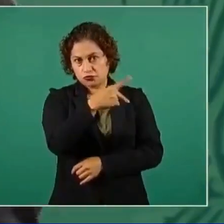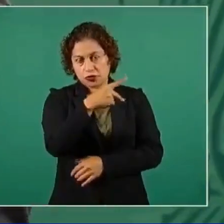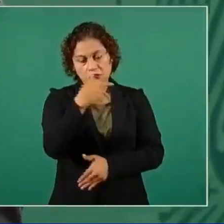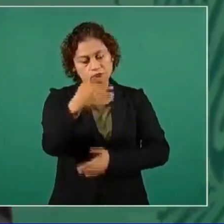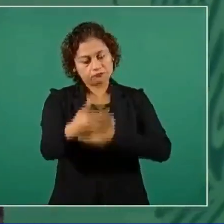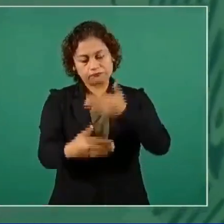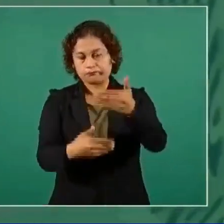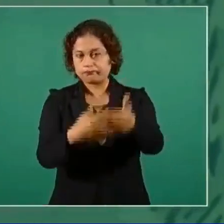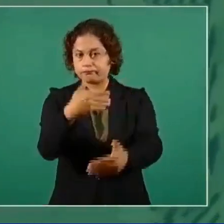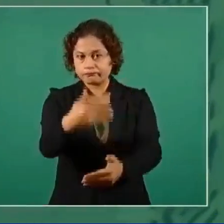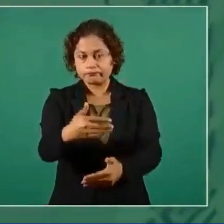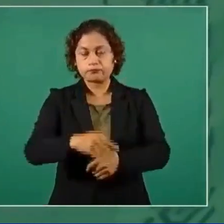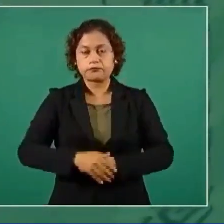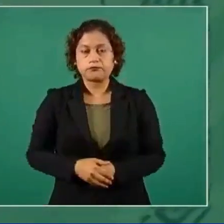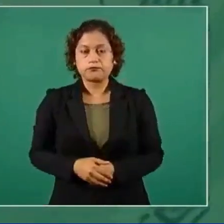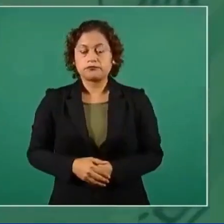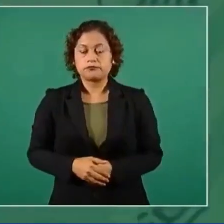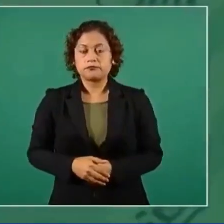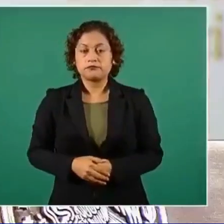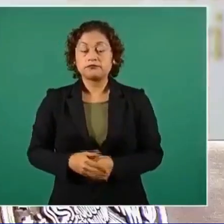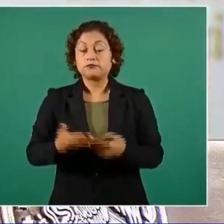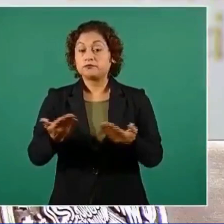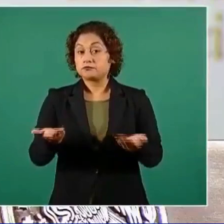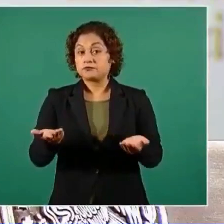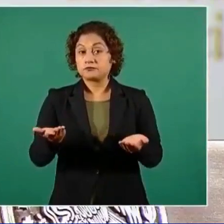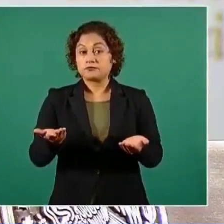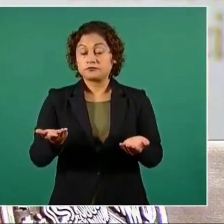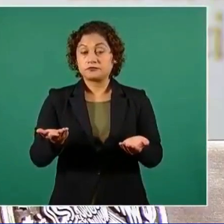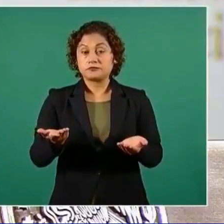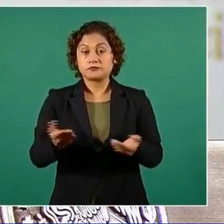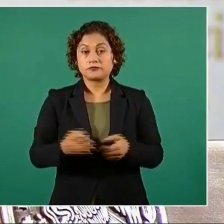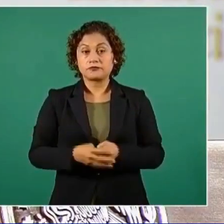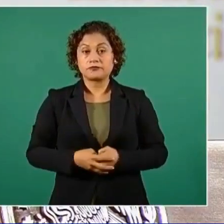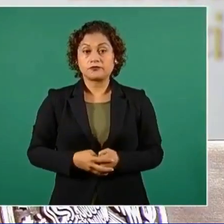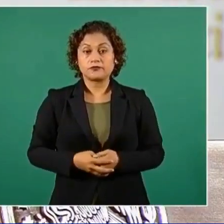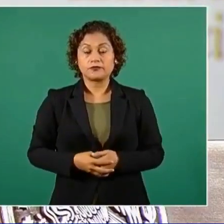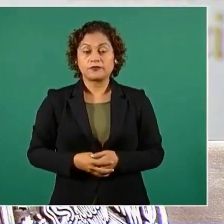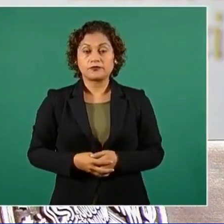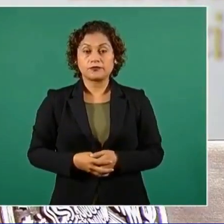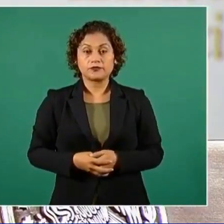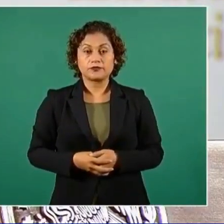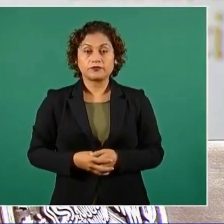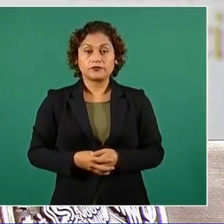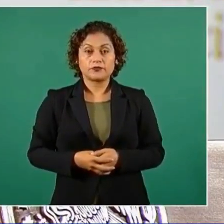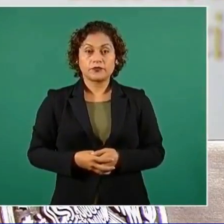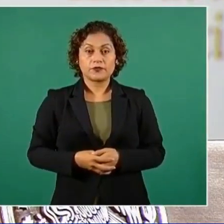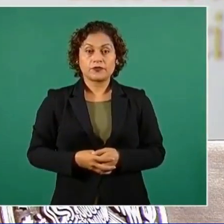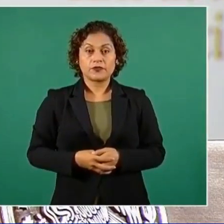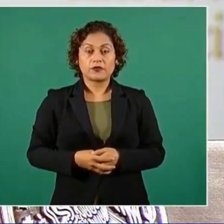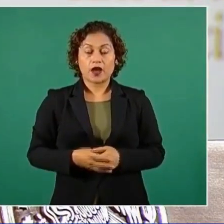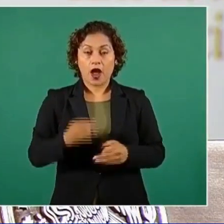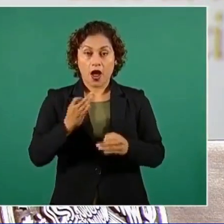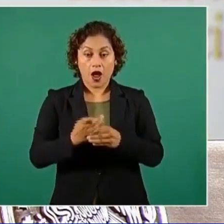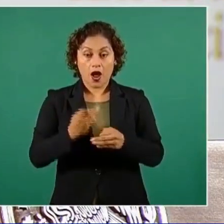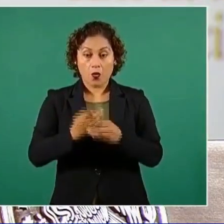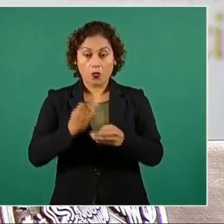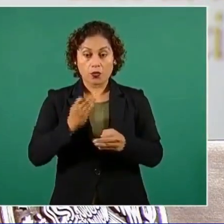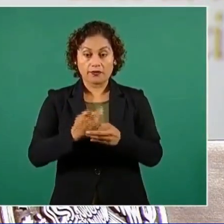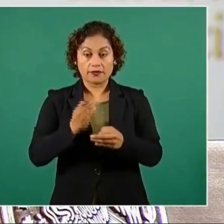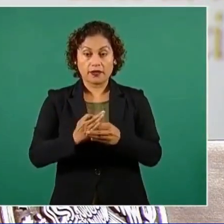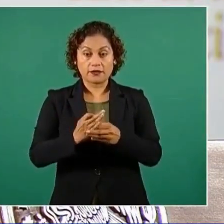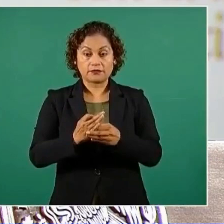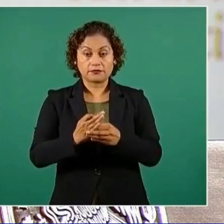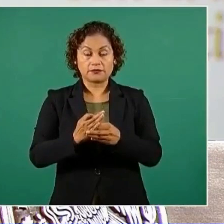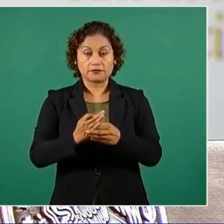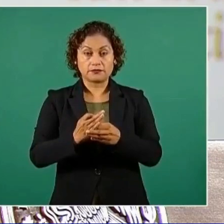se tenga que resolver pronto, se va a